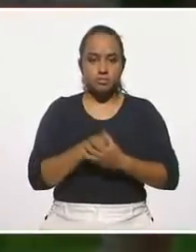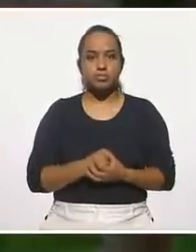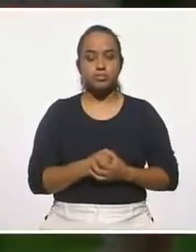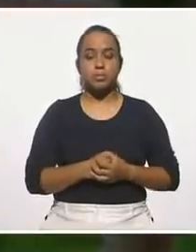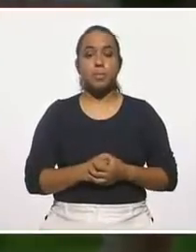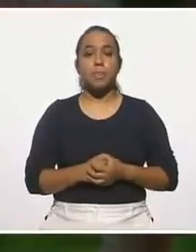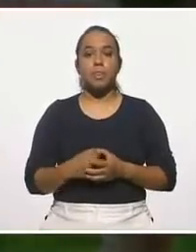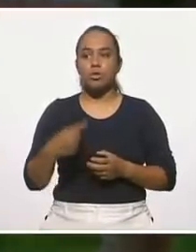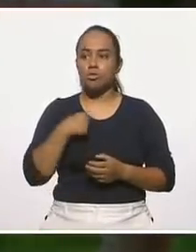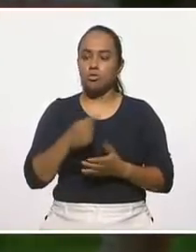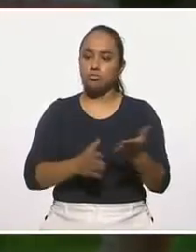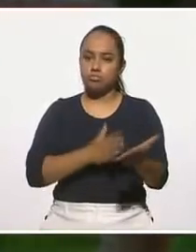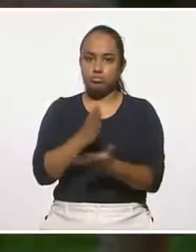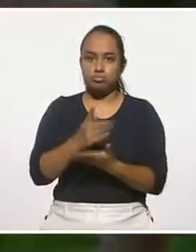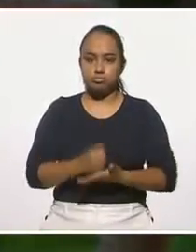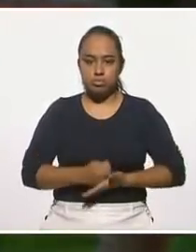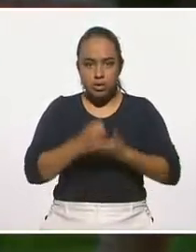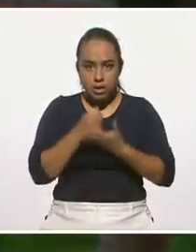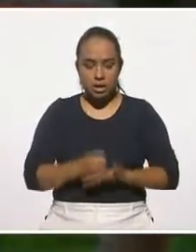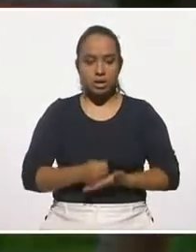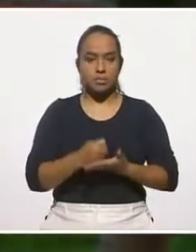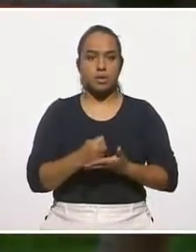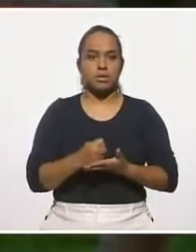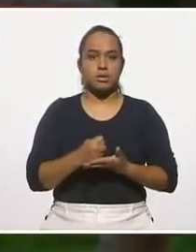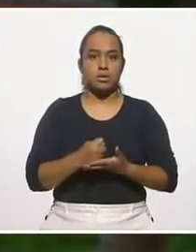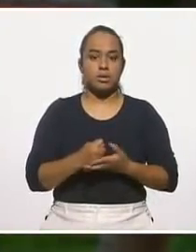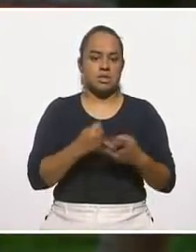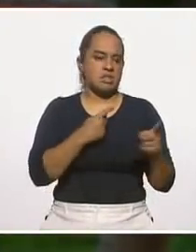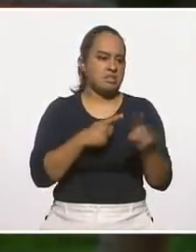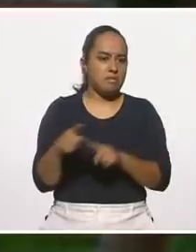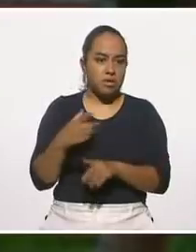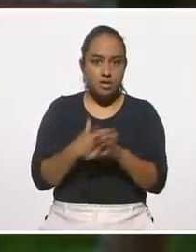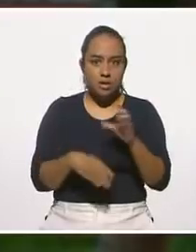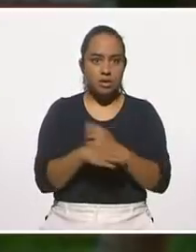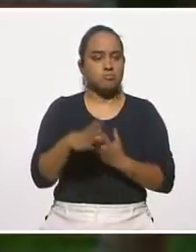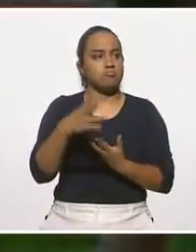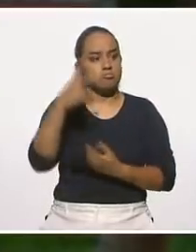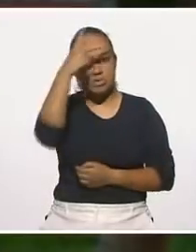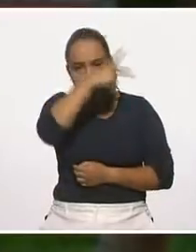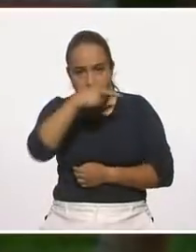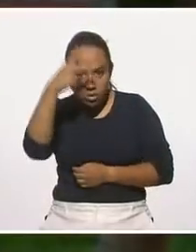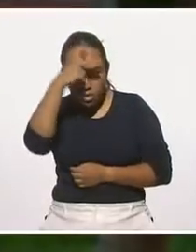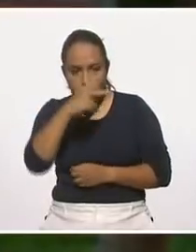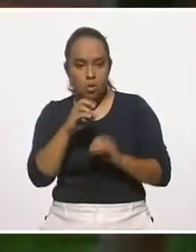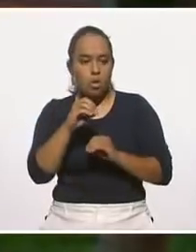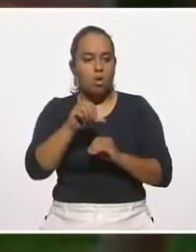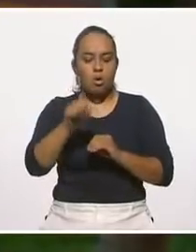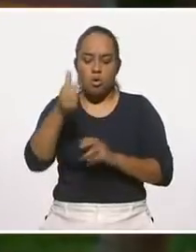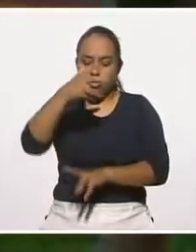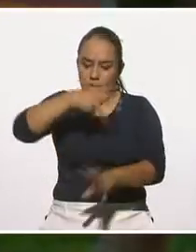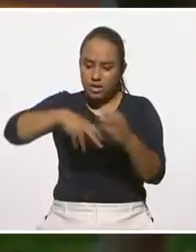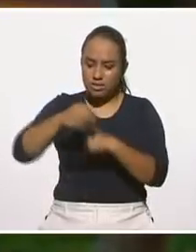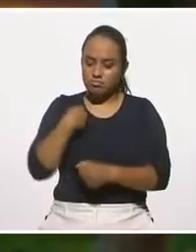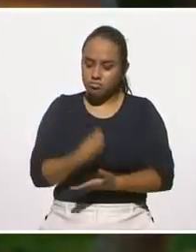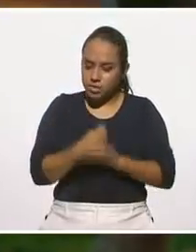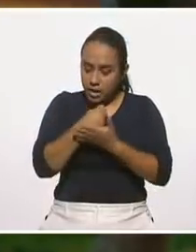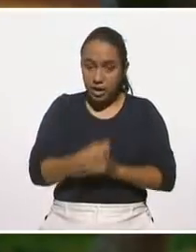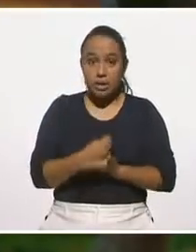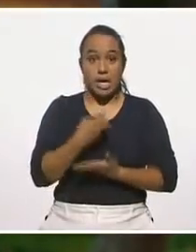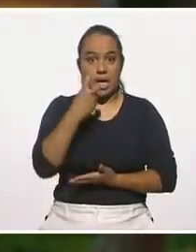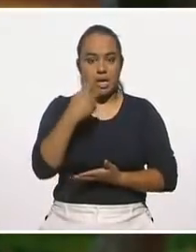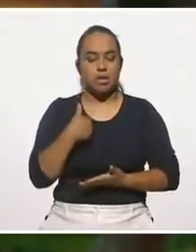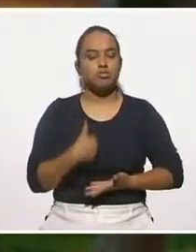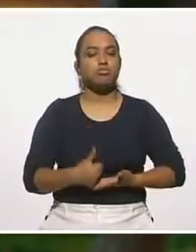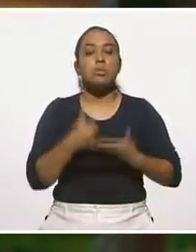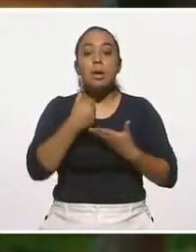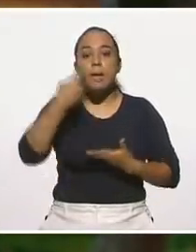a recurrir a terapias de diversos tipos, tanto psicológicas como alternativas. Y creo que eso me ha ayudado